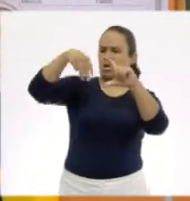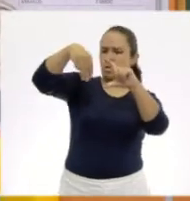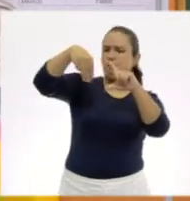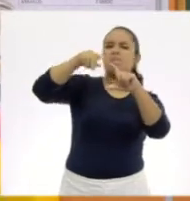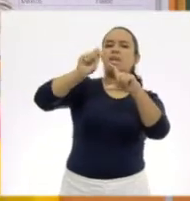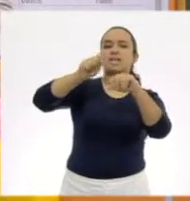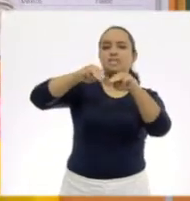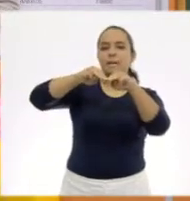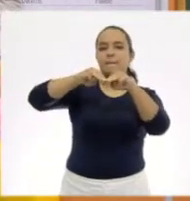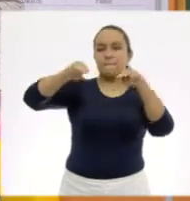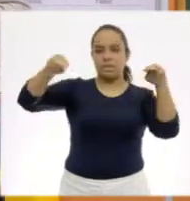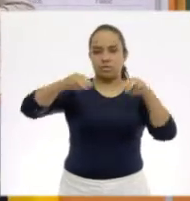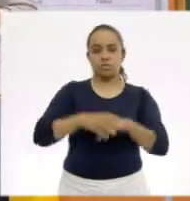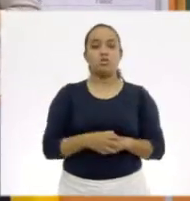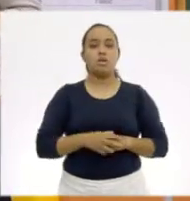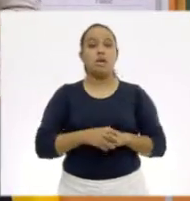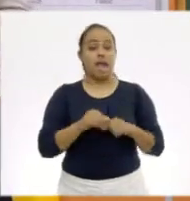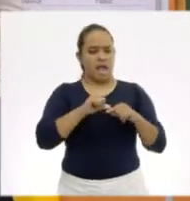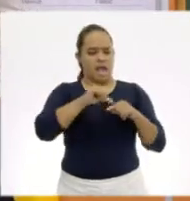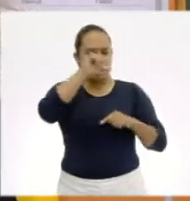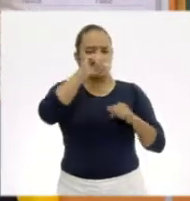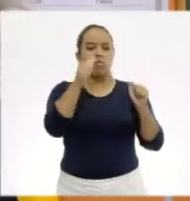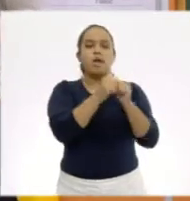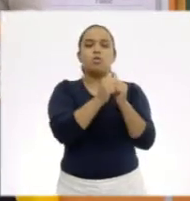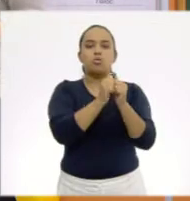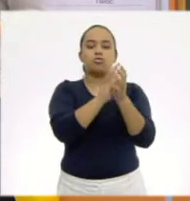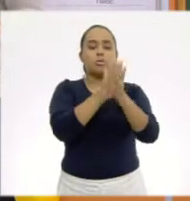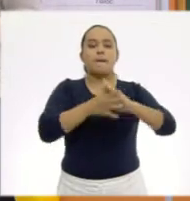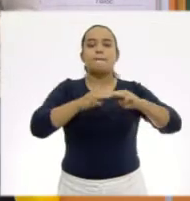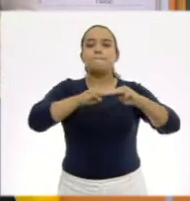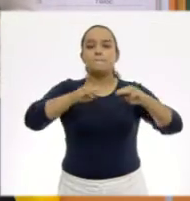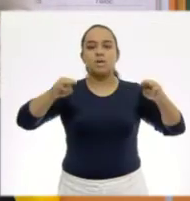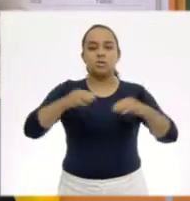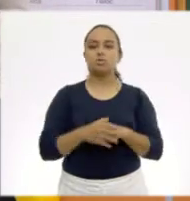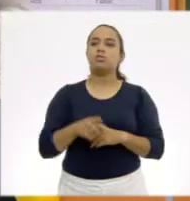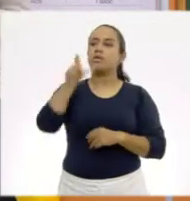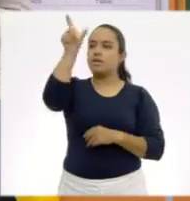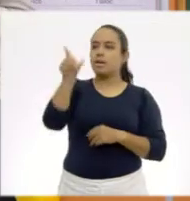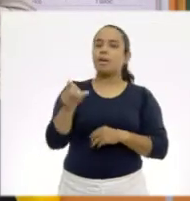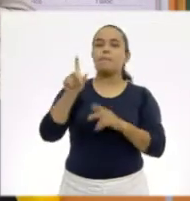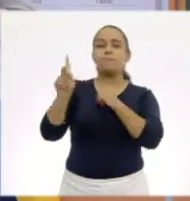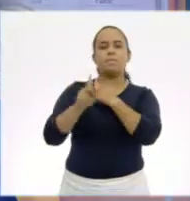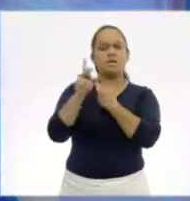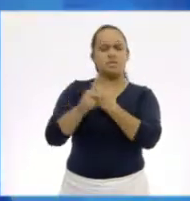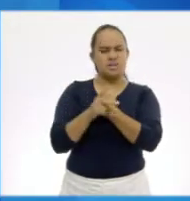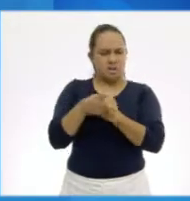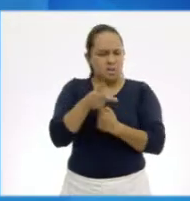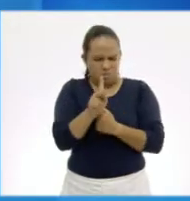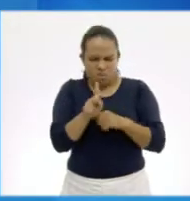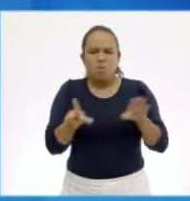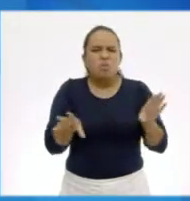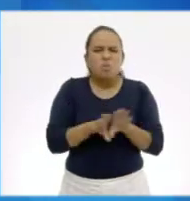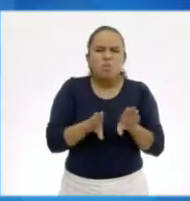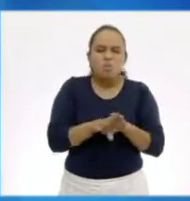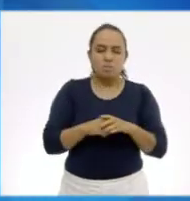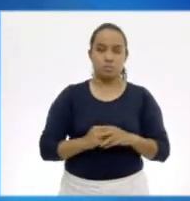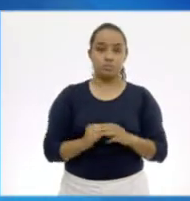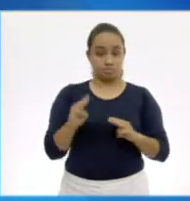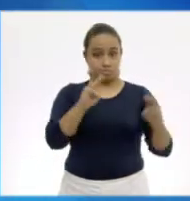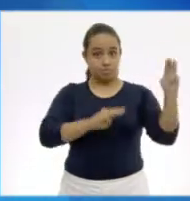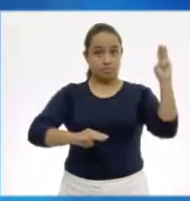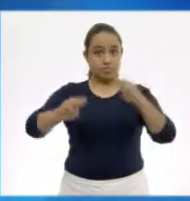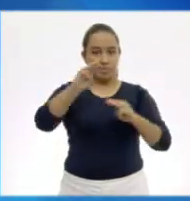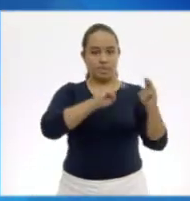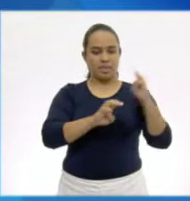Entonces, la altura en metros. Y también tenemos el país. ¿Cómo va a ser esto? Por ejemplo, la montaña,